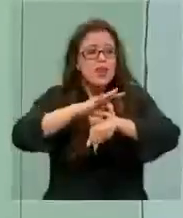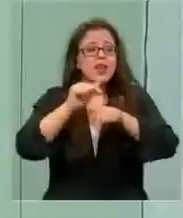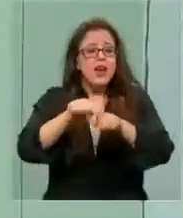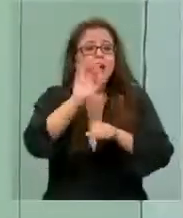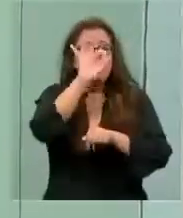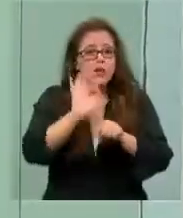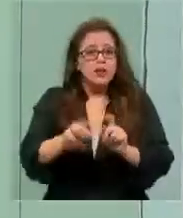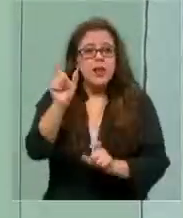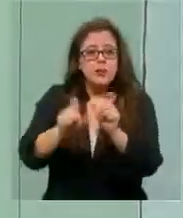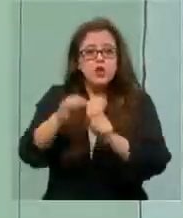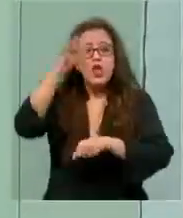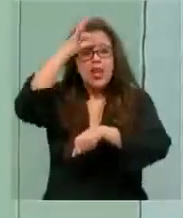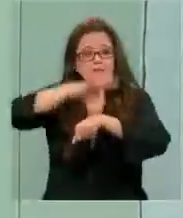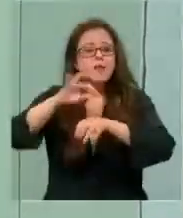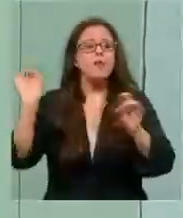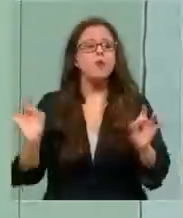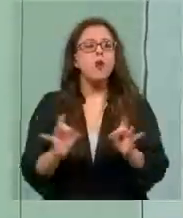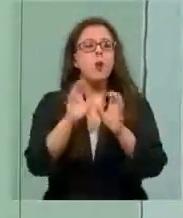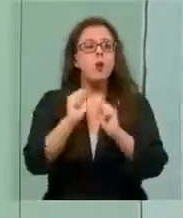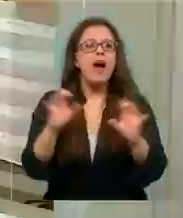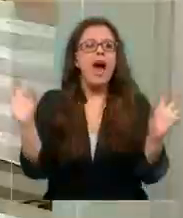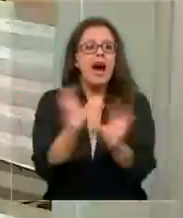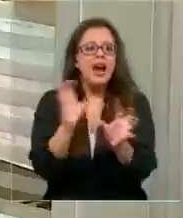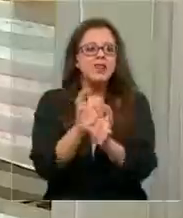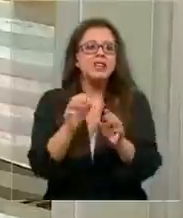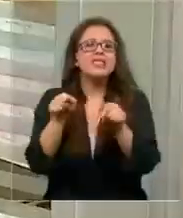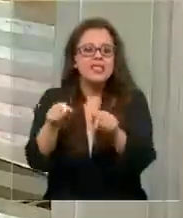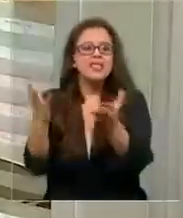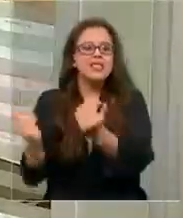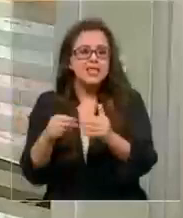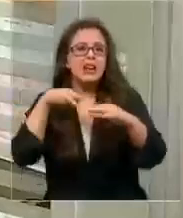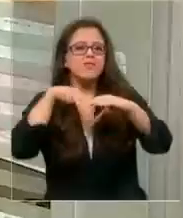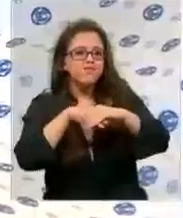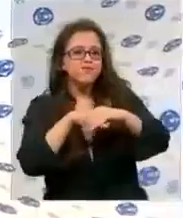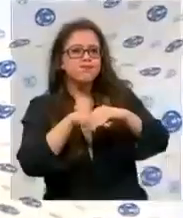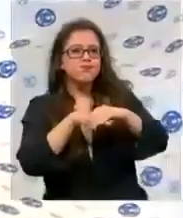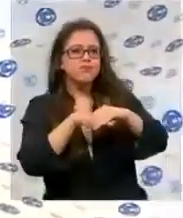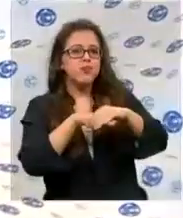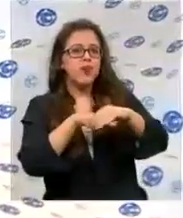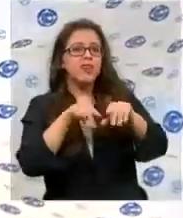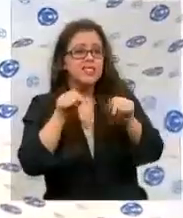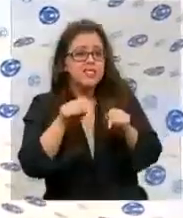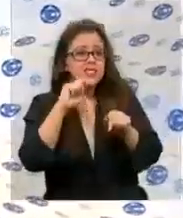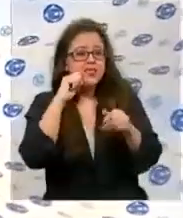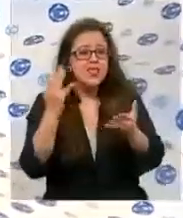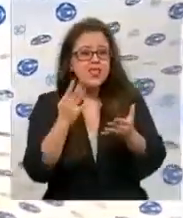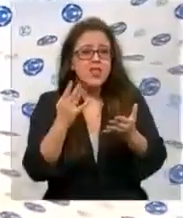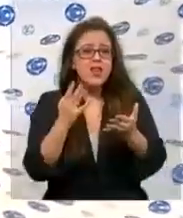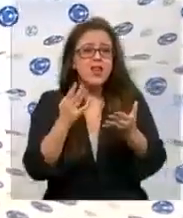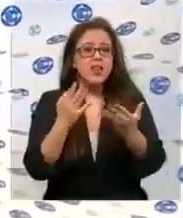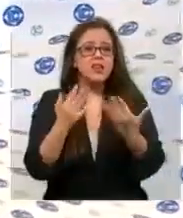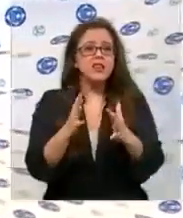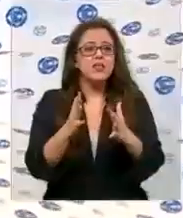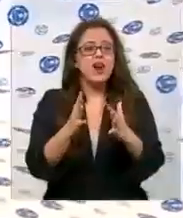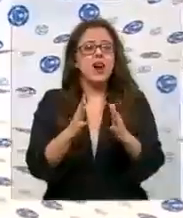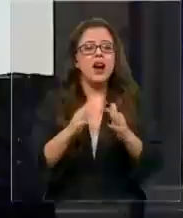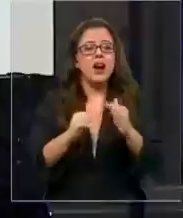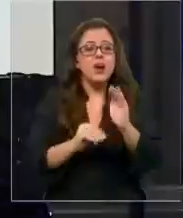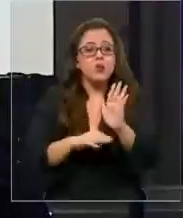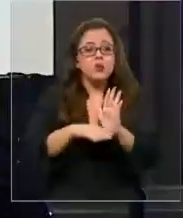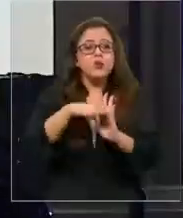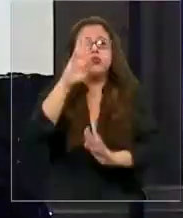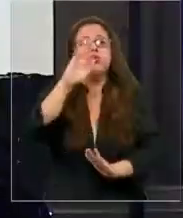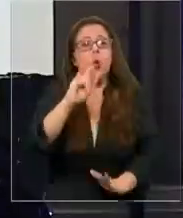contagiados actualmente podrían agravar sin necesitar hospitalización, lo que podría provocar un eventual colapso de la UCI.